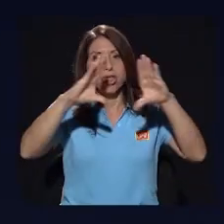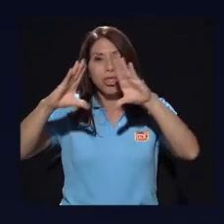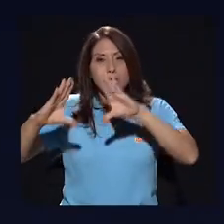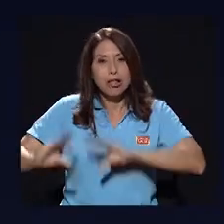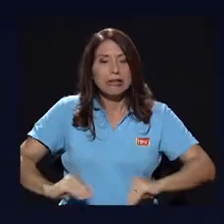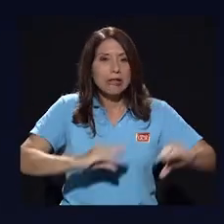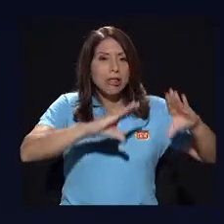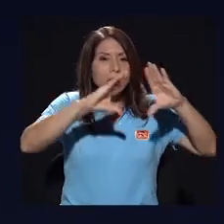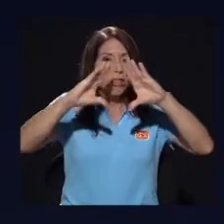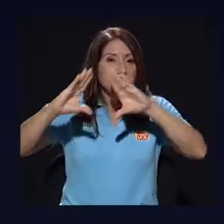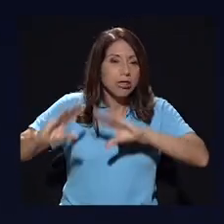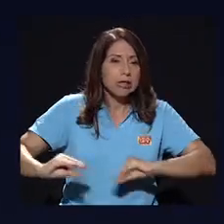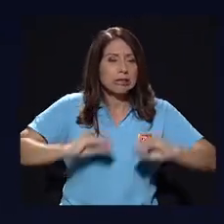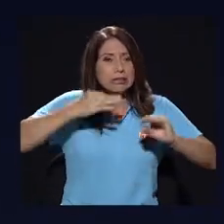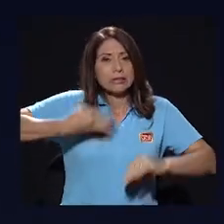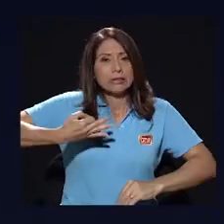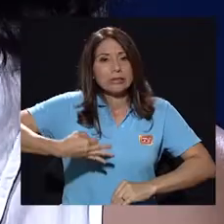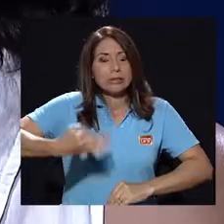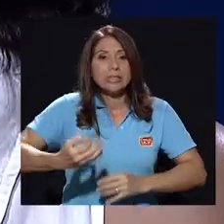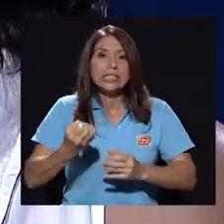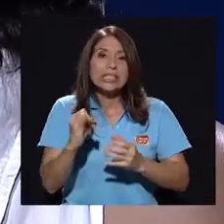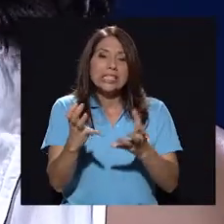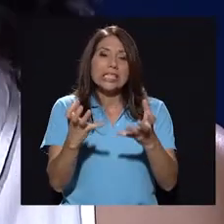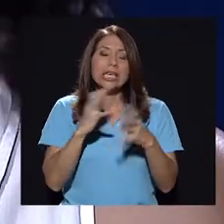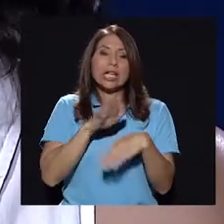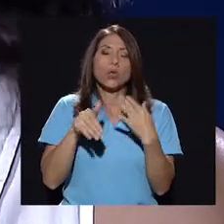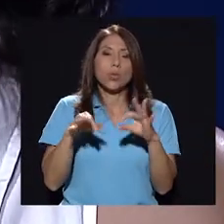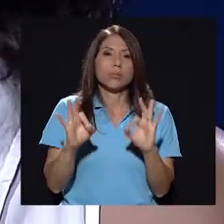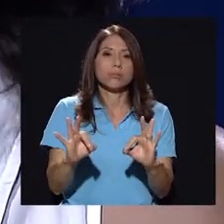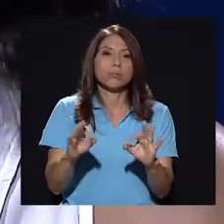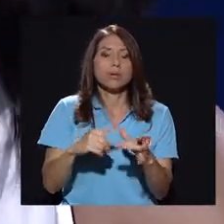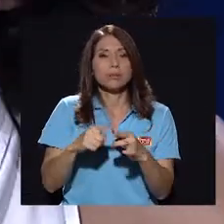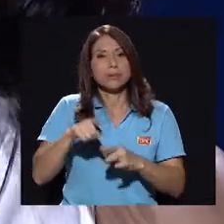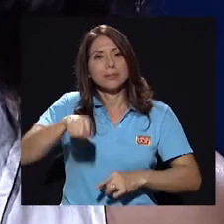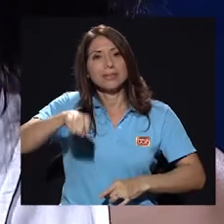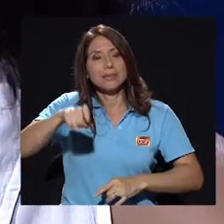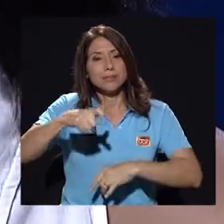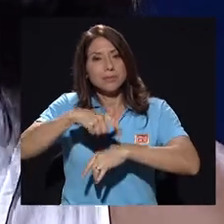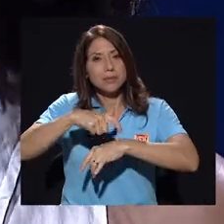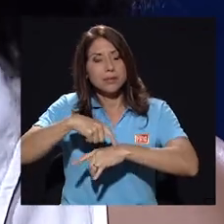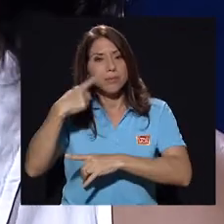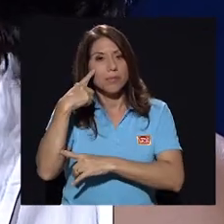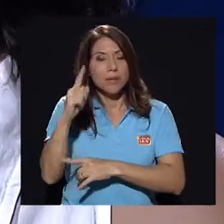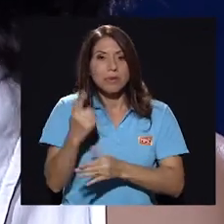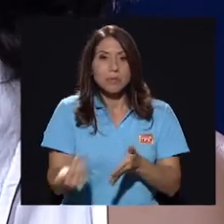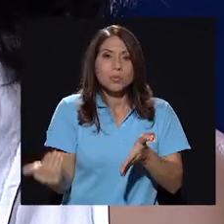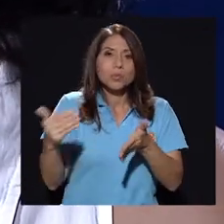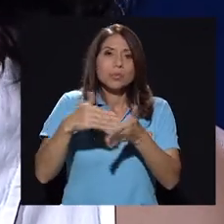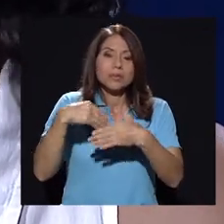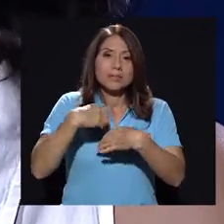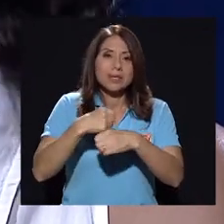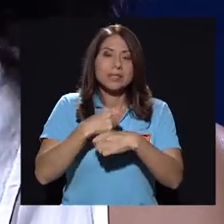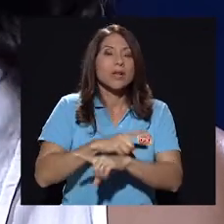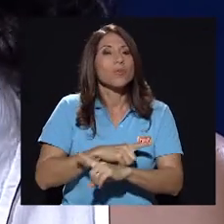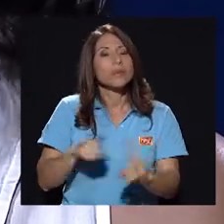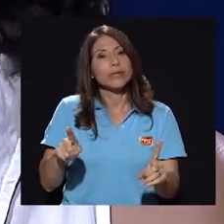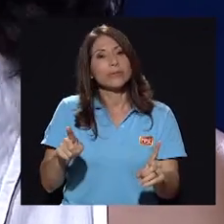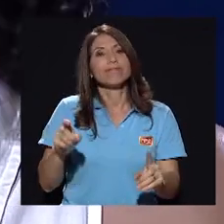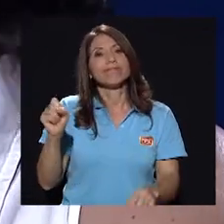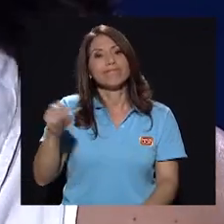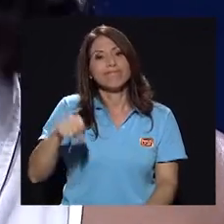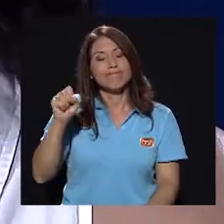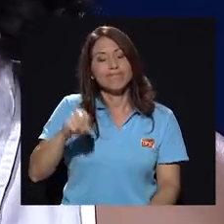-7, si querés que la cosa salga, entonces sí necesitamos como encontrar el tiempo para volverlo a hacer, pero